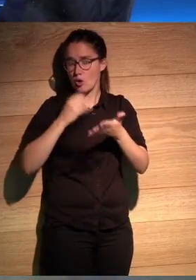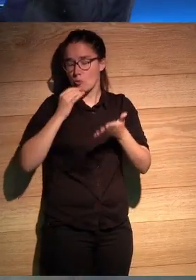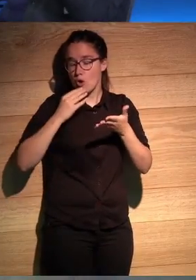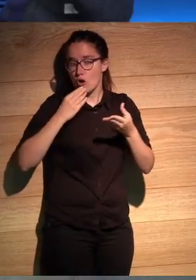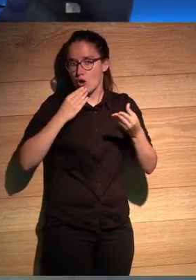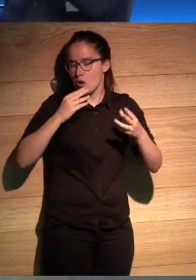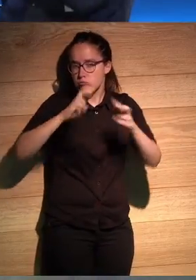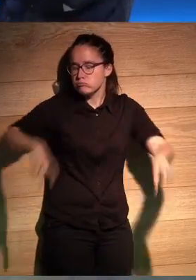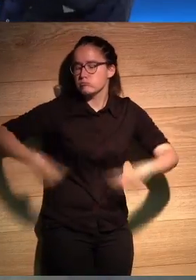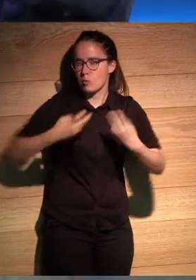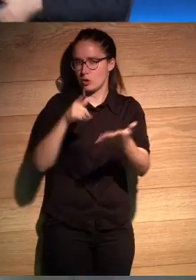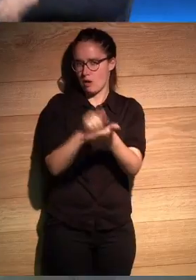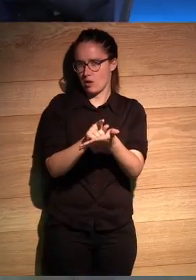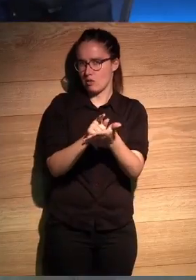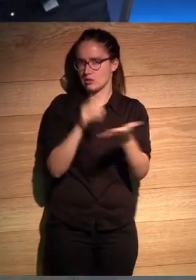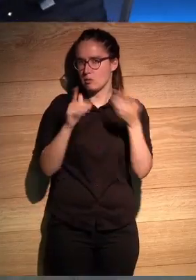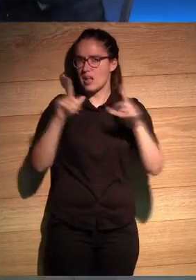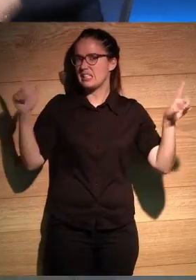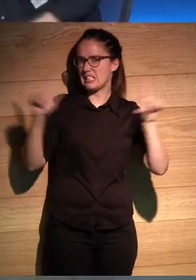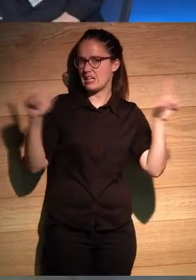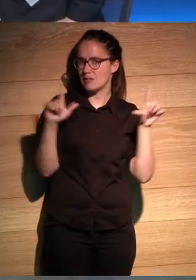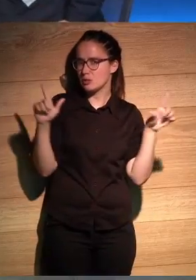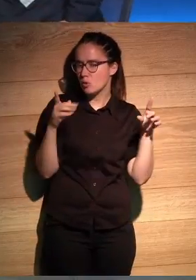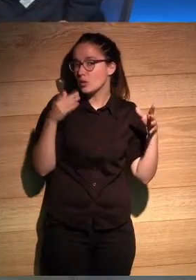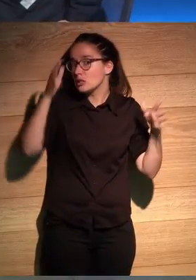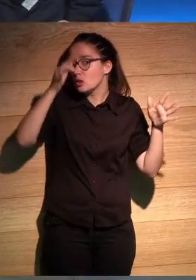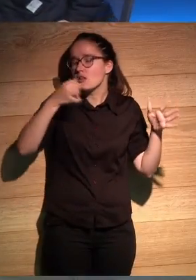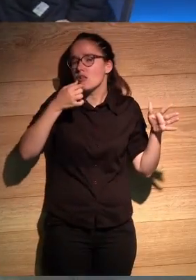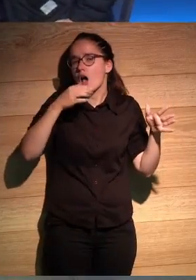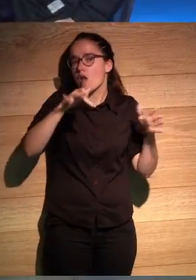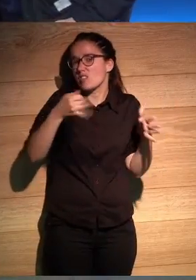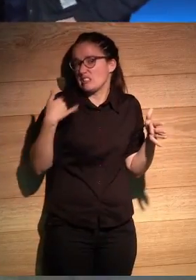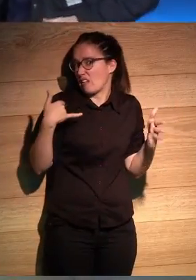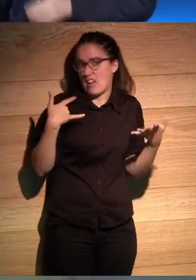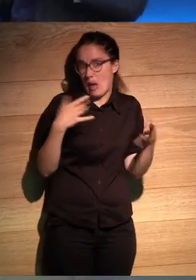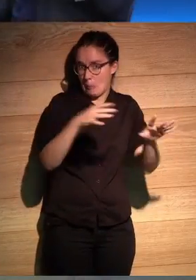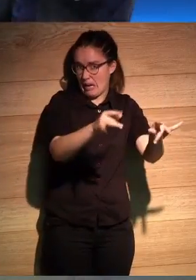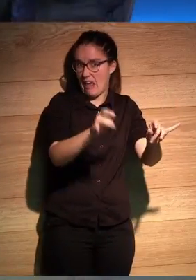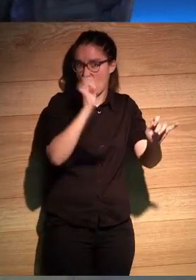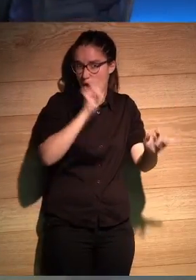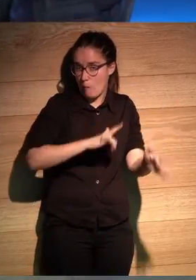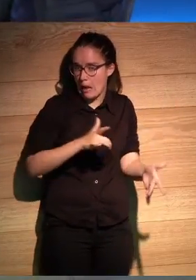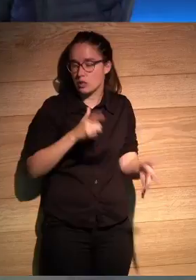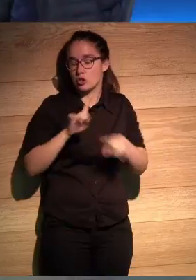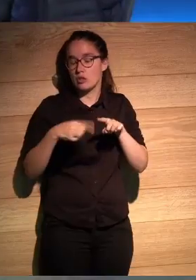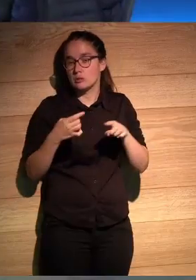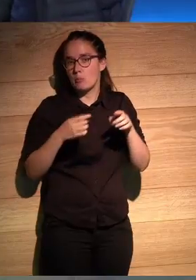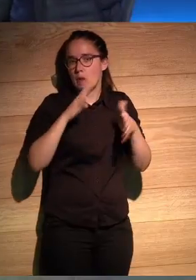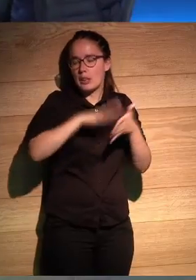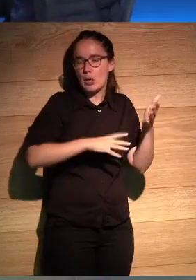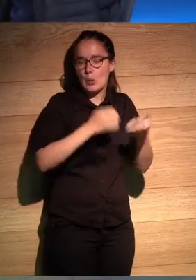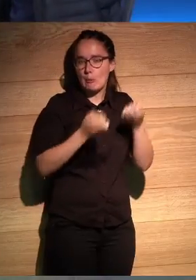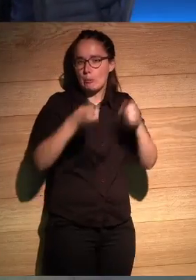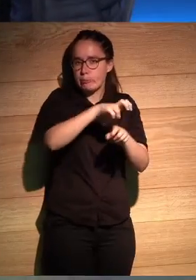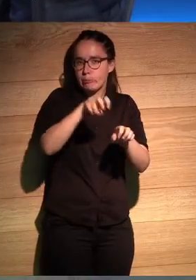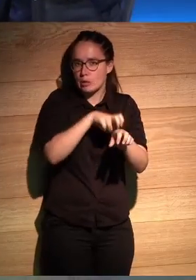resucitado cuando apareció este especial televisivo donde se suponía que Presley estaba acabado entonces salimos de Barcelona y Roberto